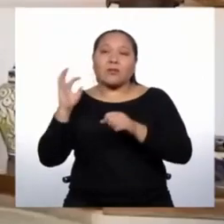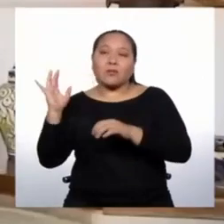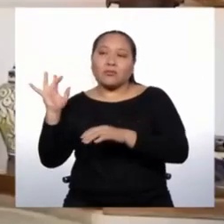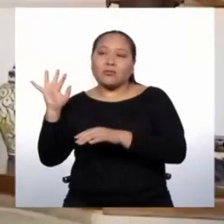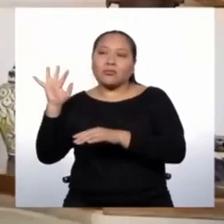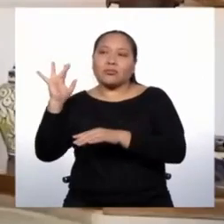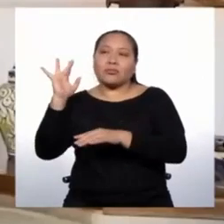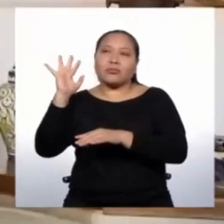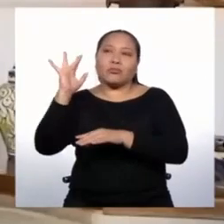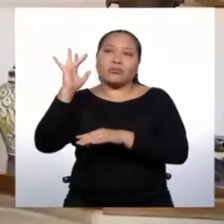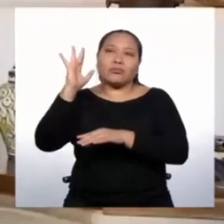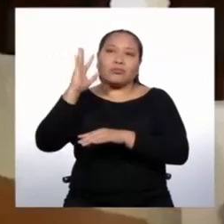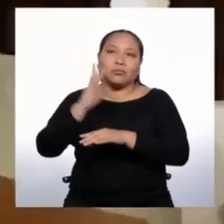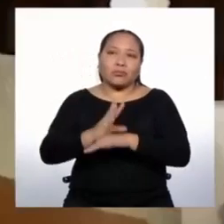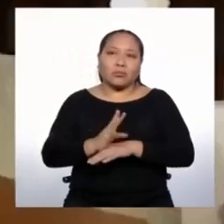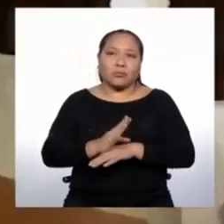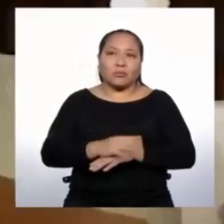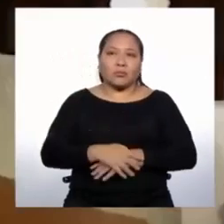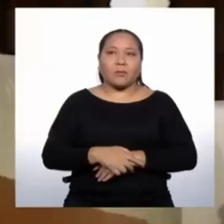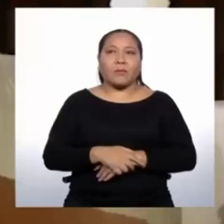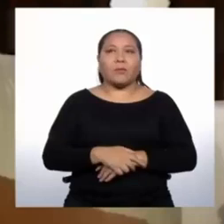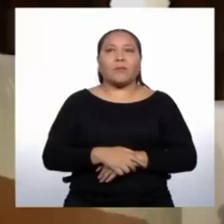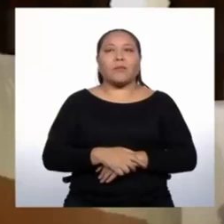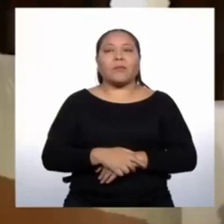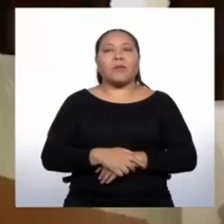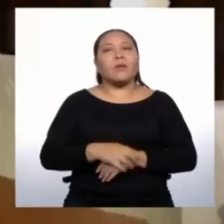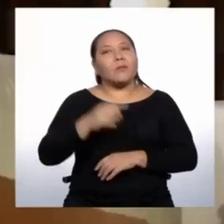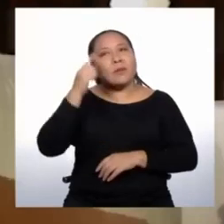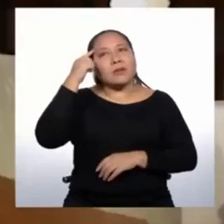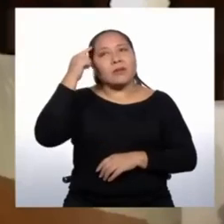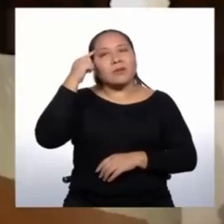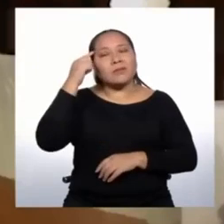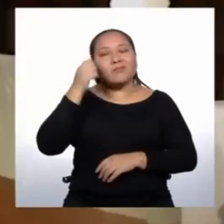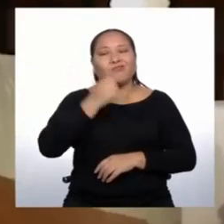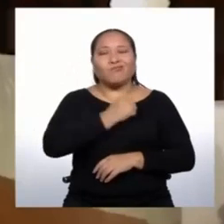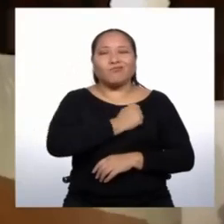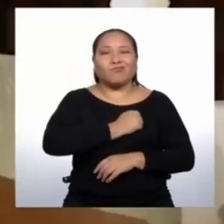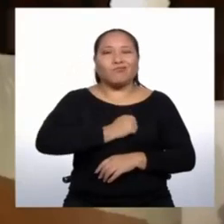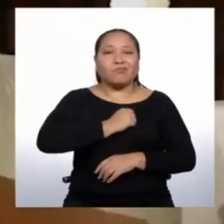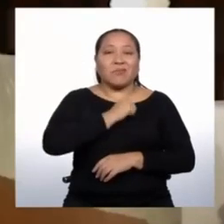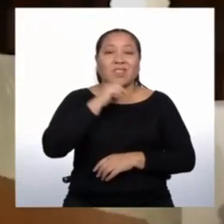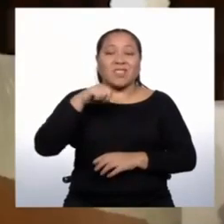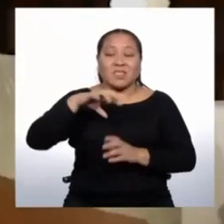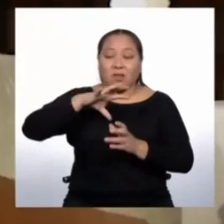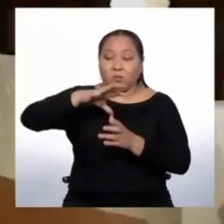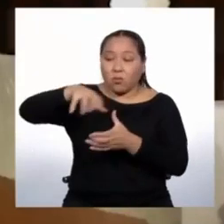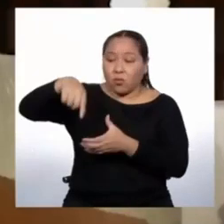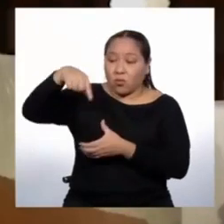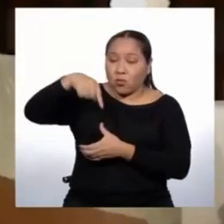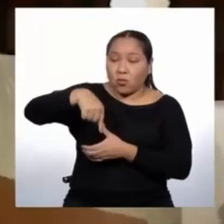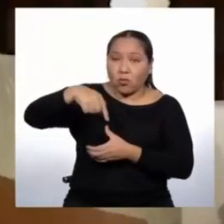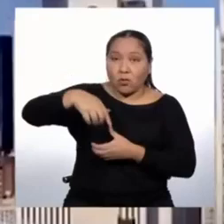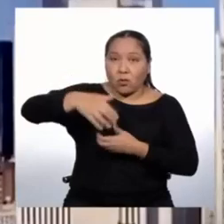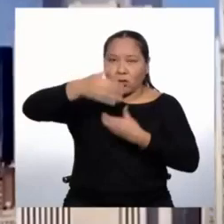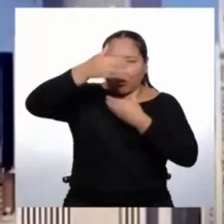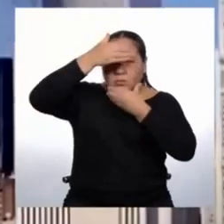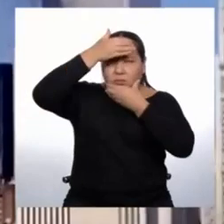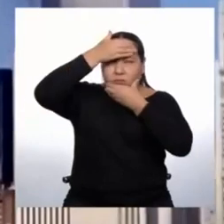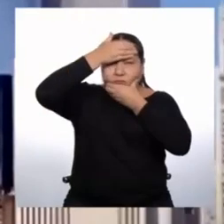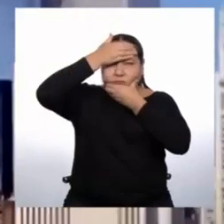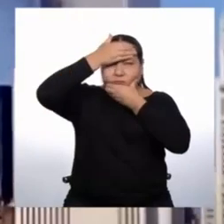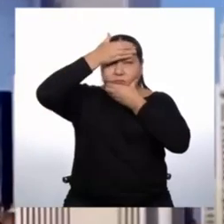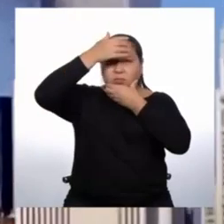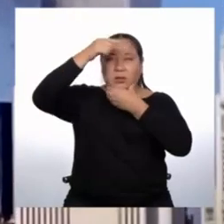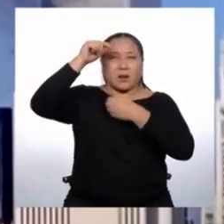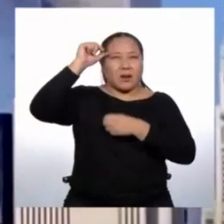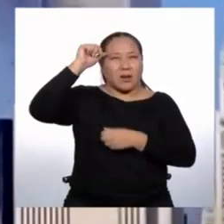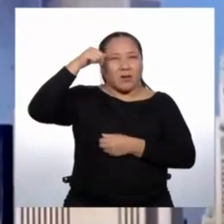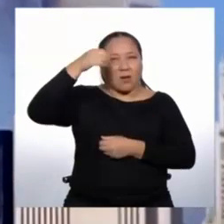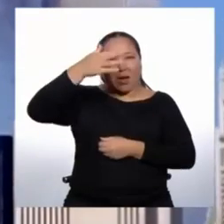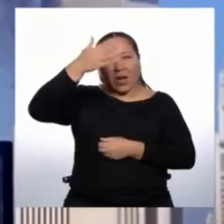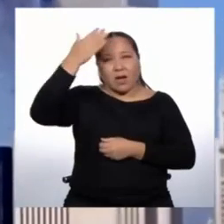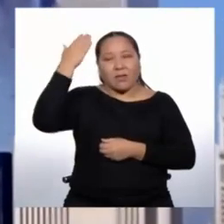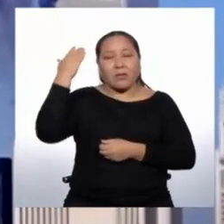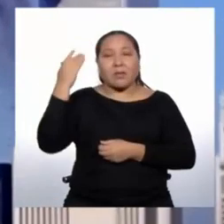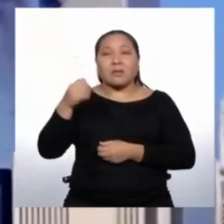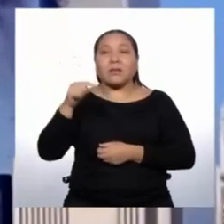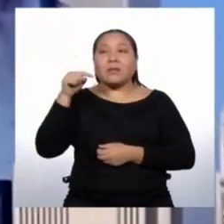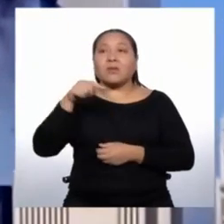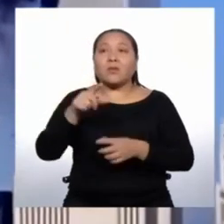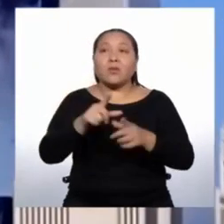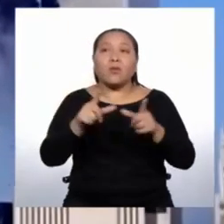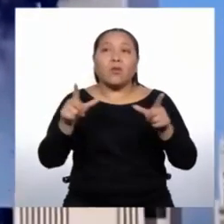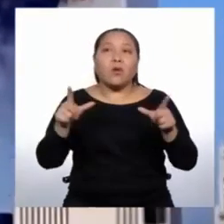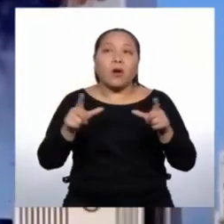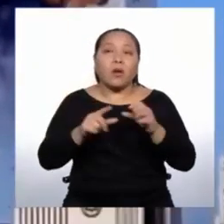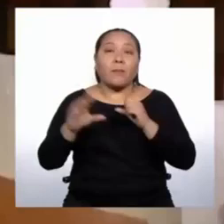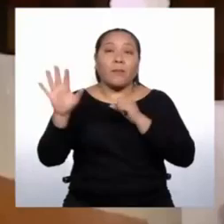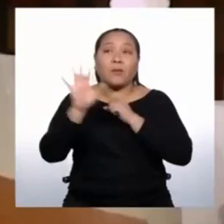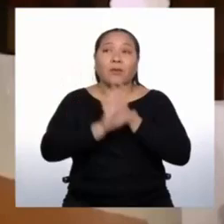Desconfiamos del que es diferente a nosotros. Y lamentablemente el mundo, por el tema de terrorismo y inseguridad, acuérdate, de septiembre, 11, en Estados Unidos, en vez de ser un lugar más